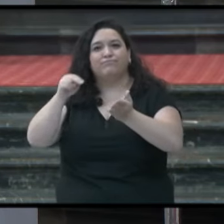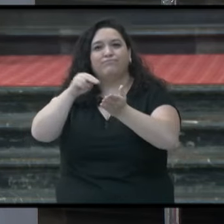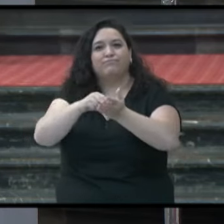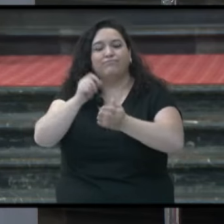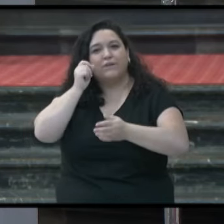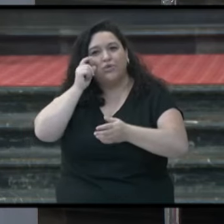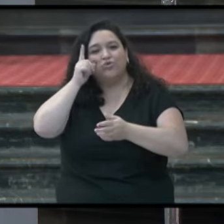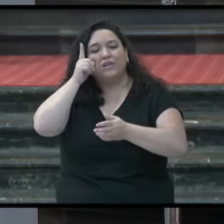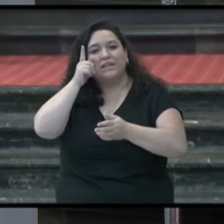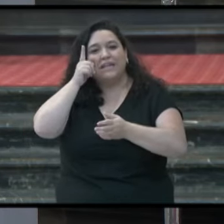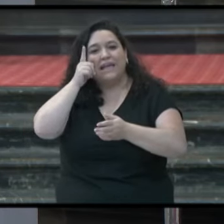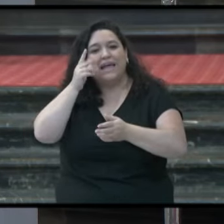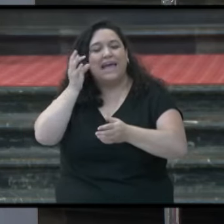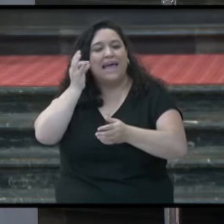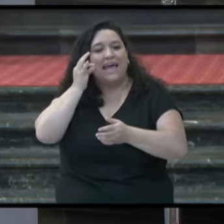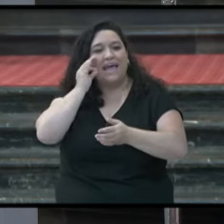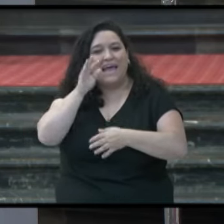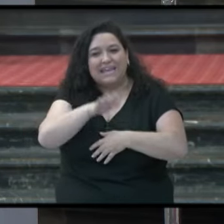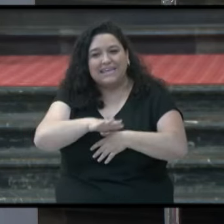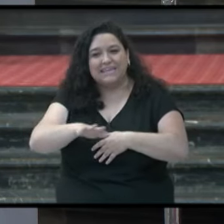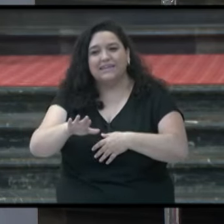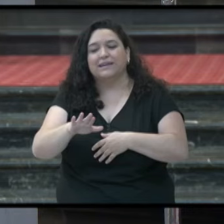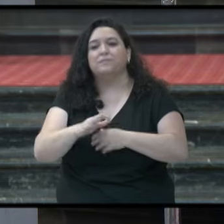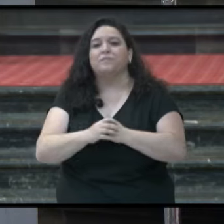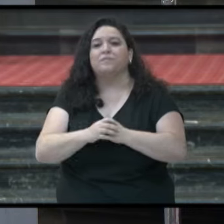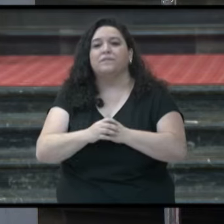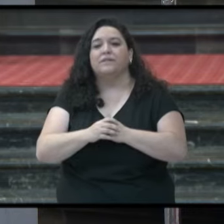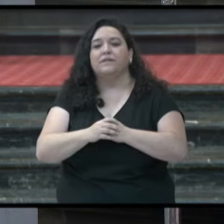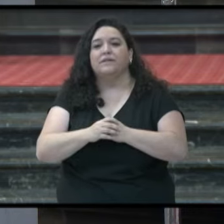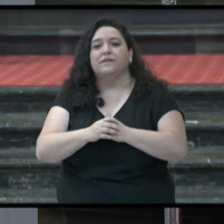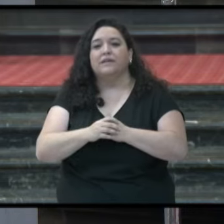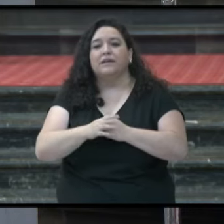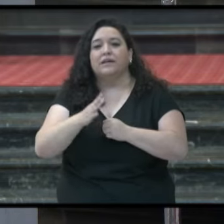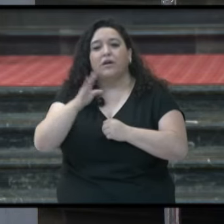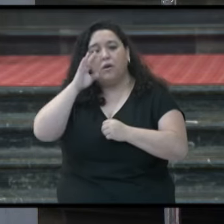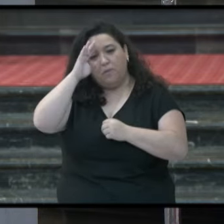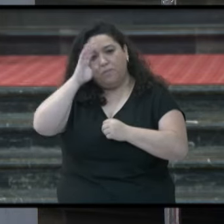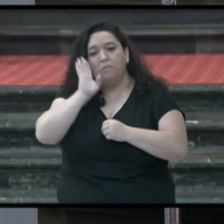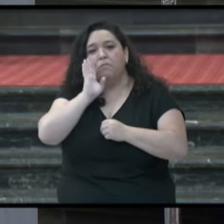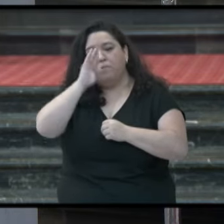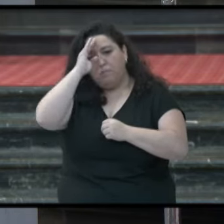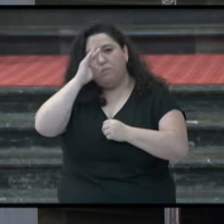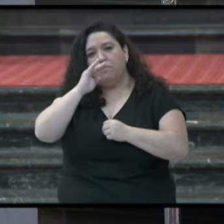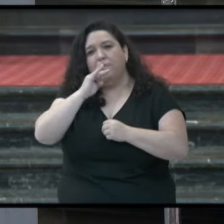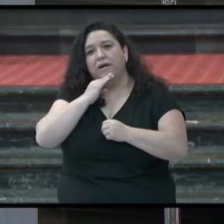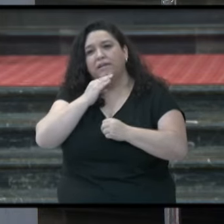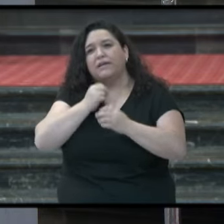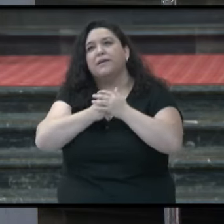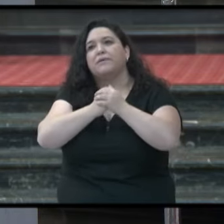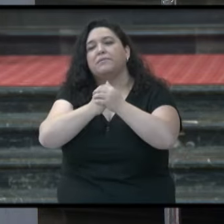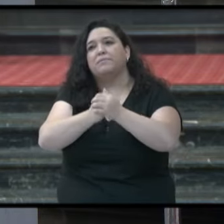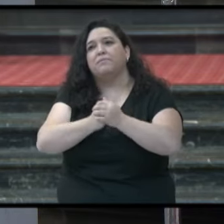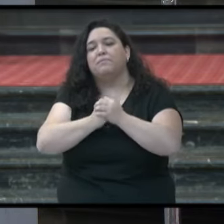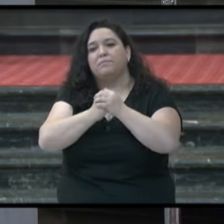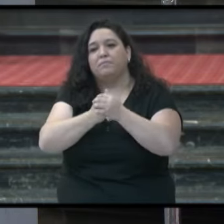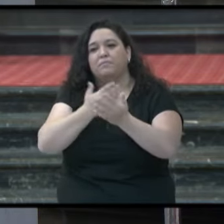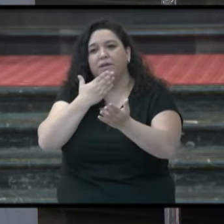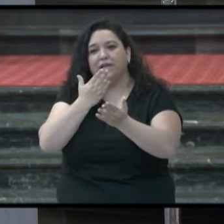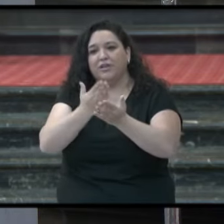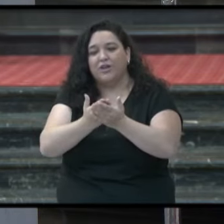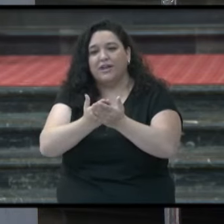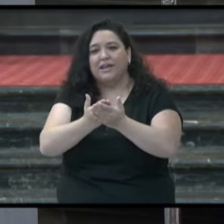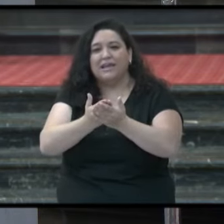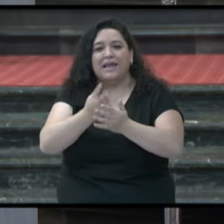esa jovencita de la que su padre ha intercedido y a esa mujer